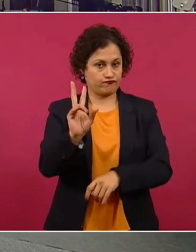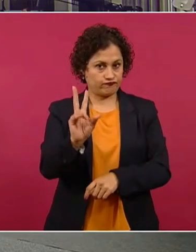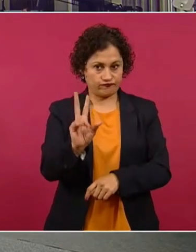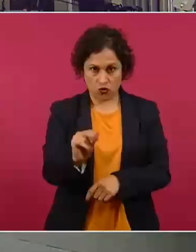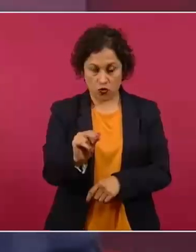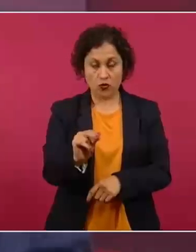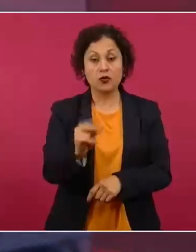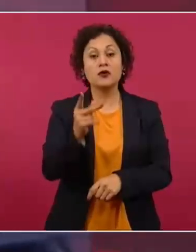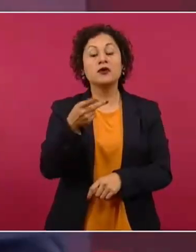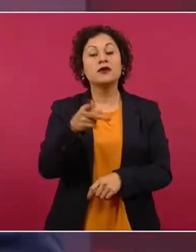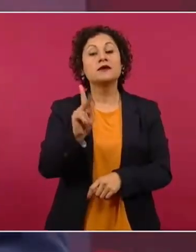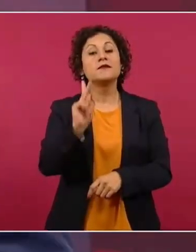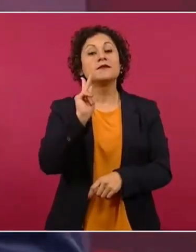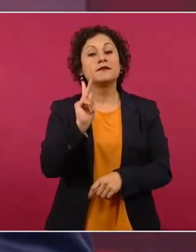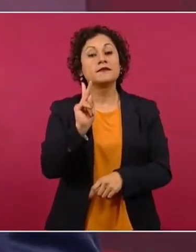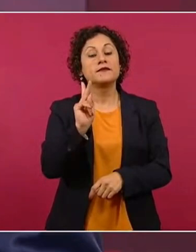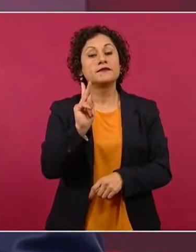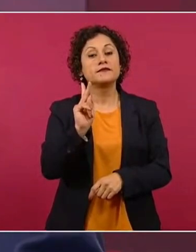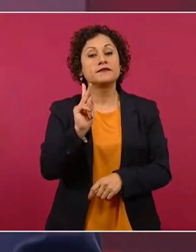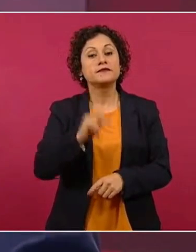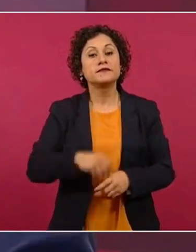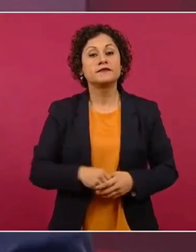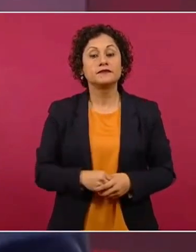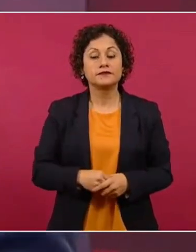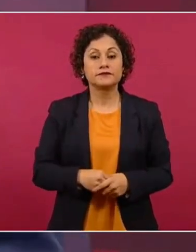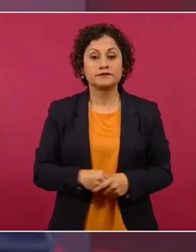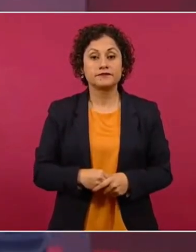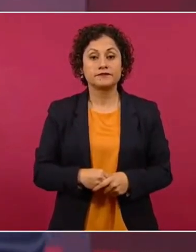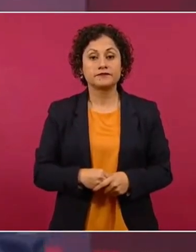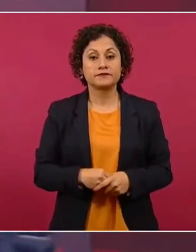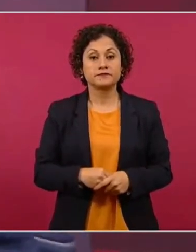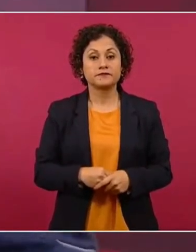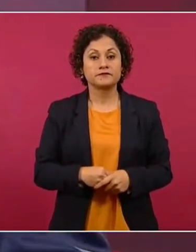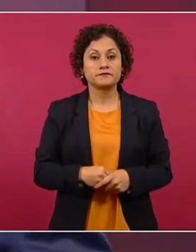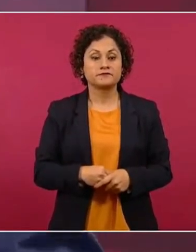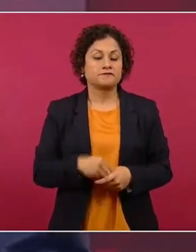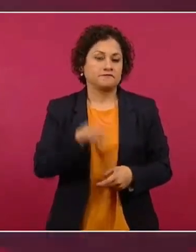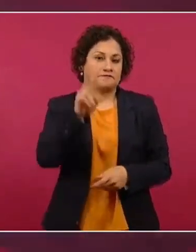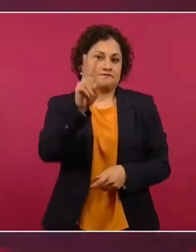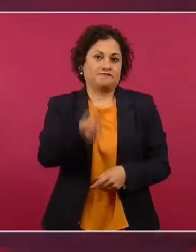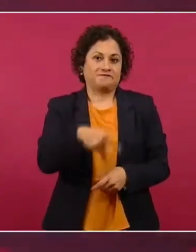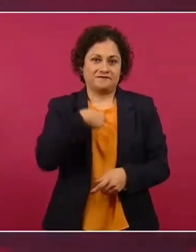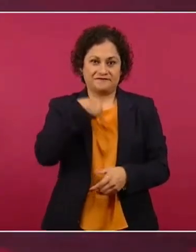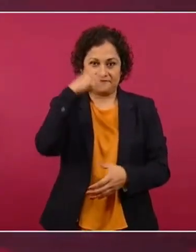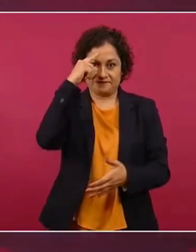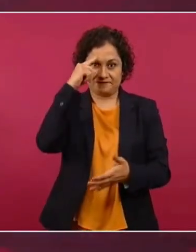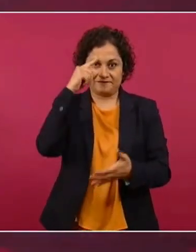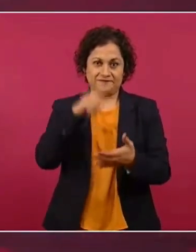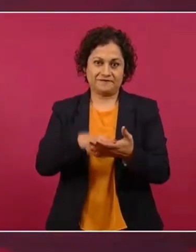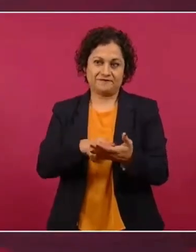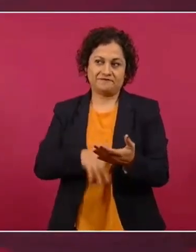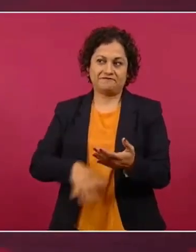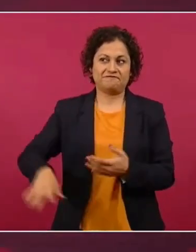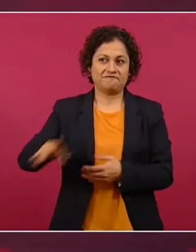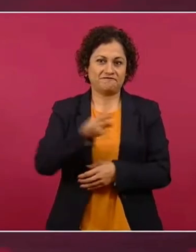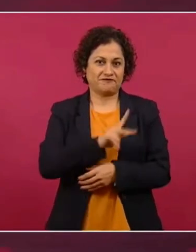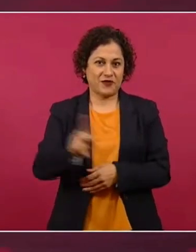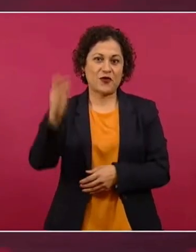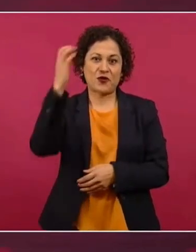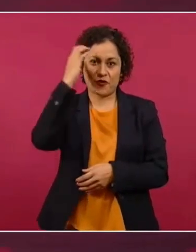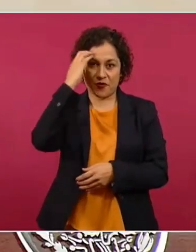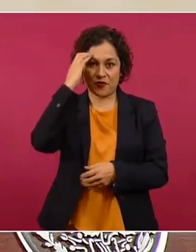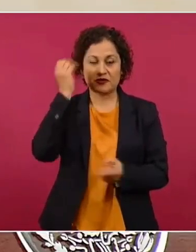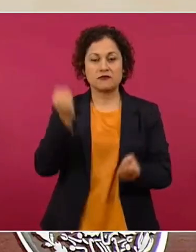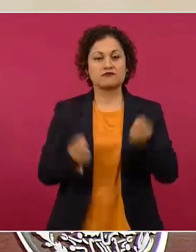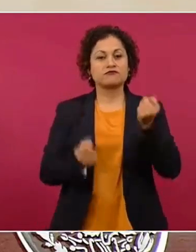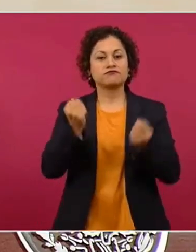yo creo que no hay quien no pase por ahí a desayunar o a